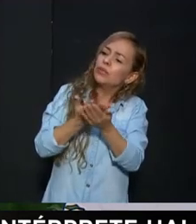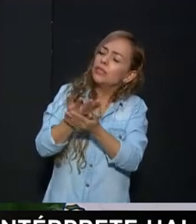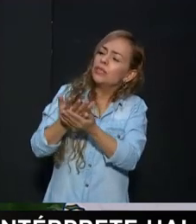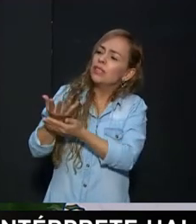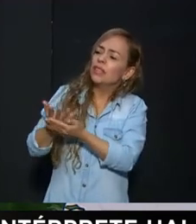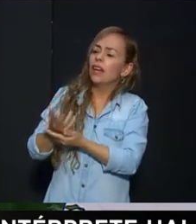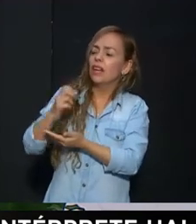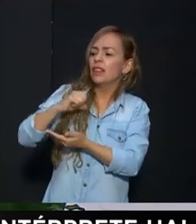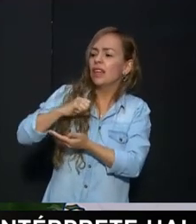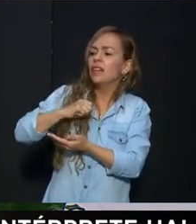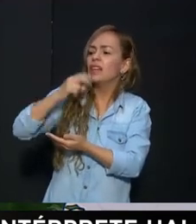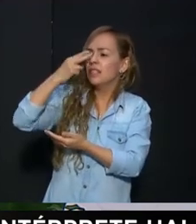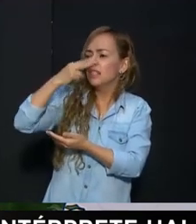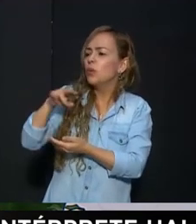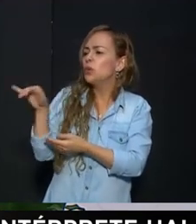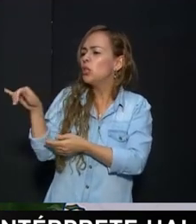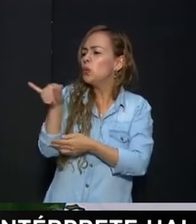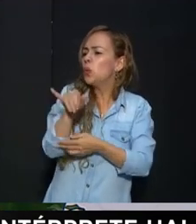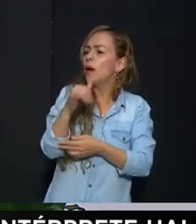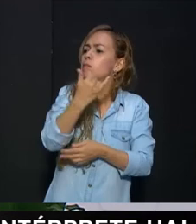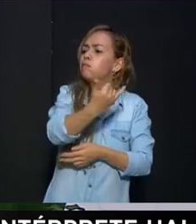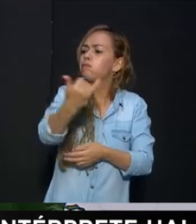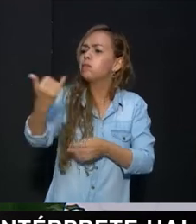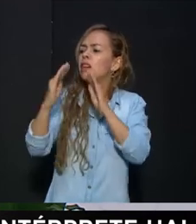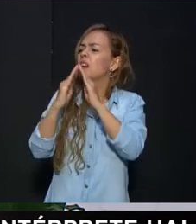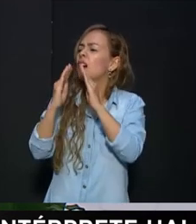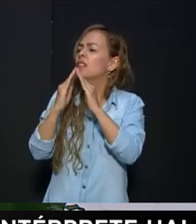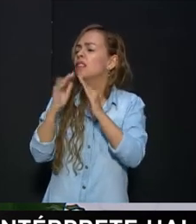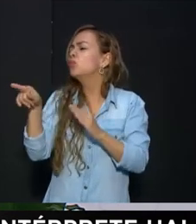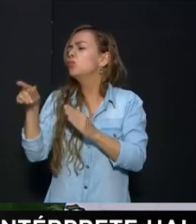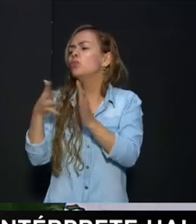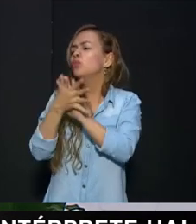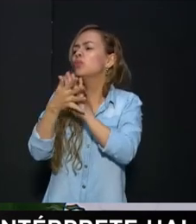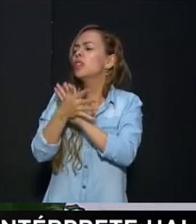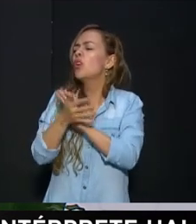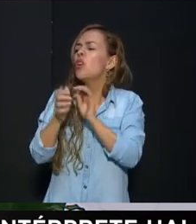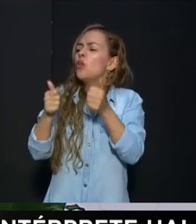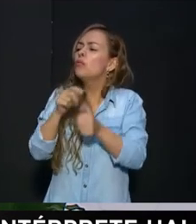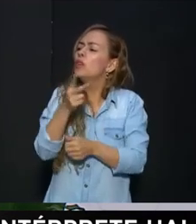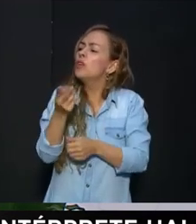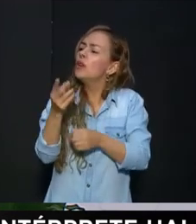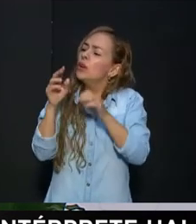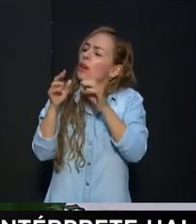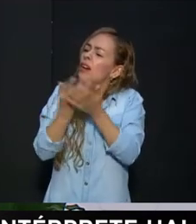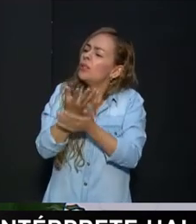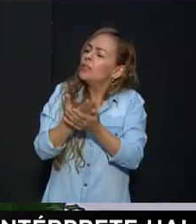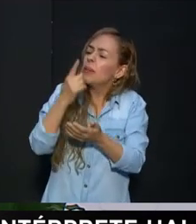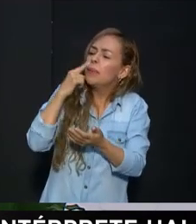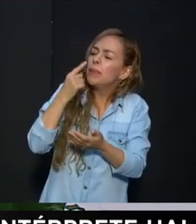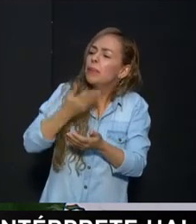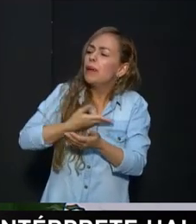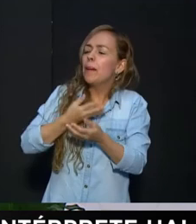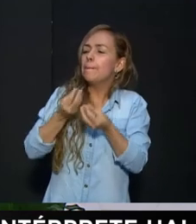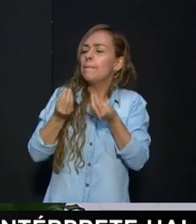hogares Sus hijos Sus niños Con algún tipo De discapacidad Qué recomendaciones Les brindas Para que Vivan esta época De